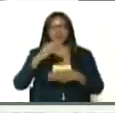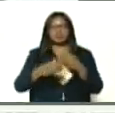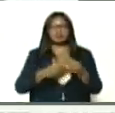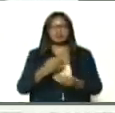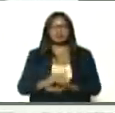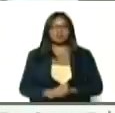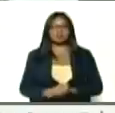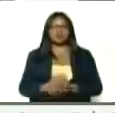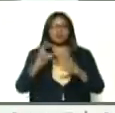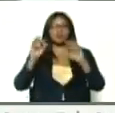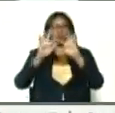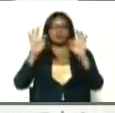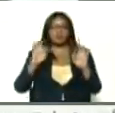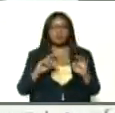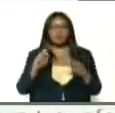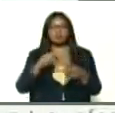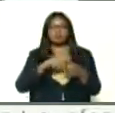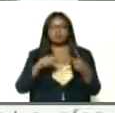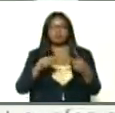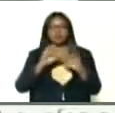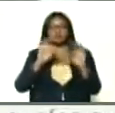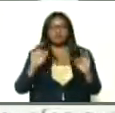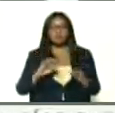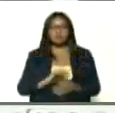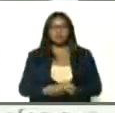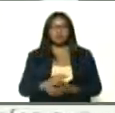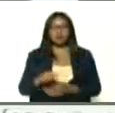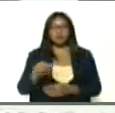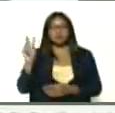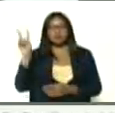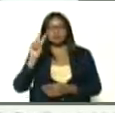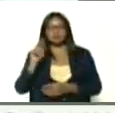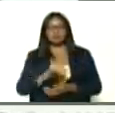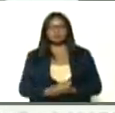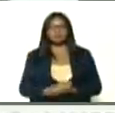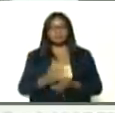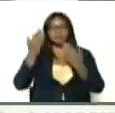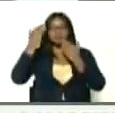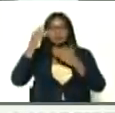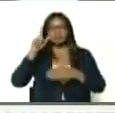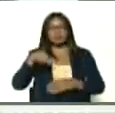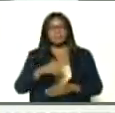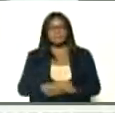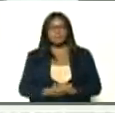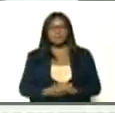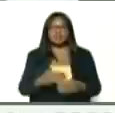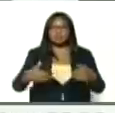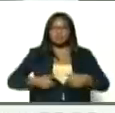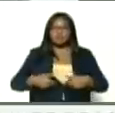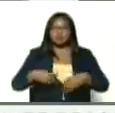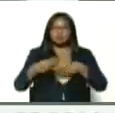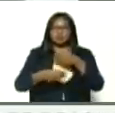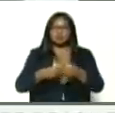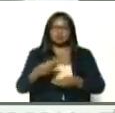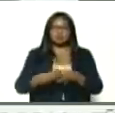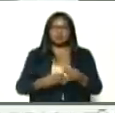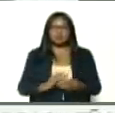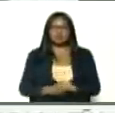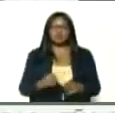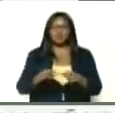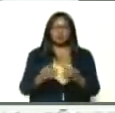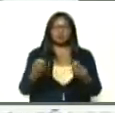de la nueva variante, de las dos nuevas variantes brasileras, saludar también, presidente, ese esfuerzo, que se está haciendo, de